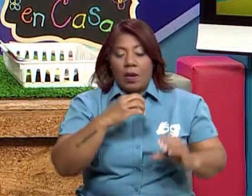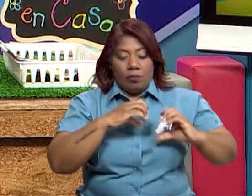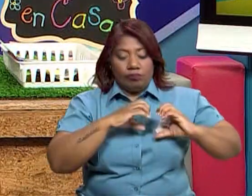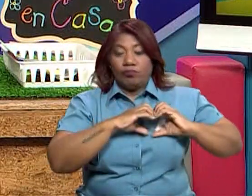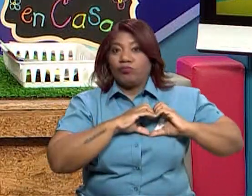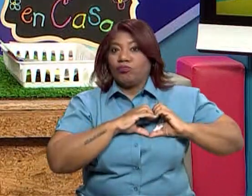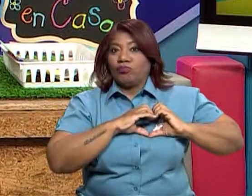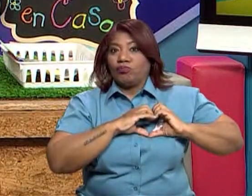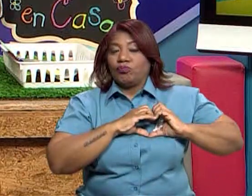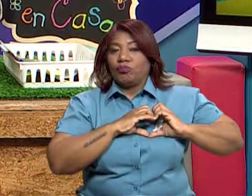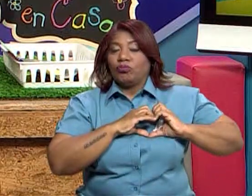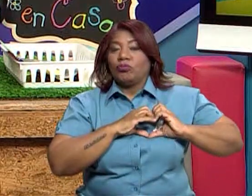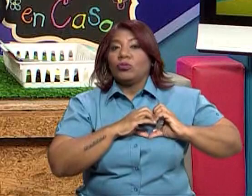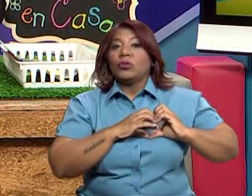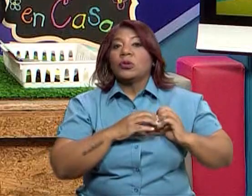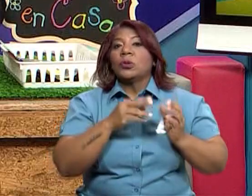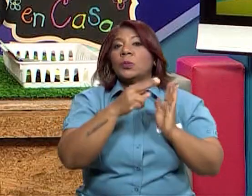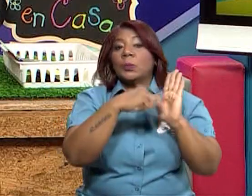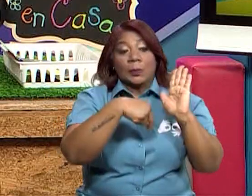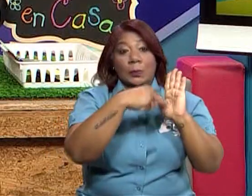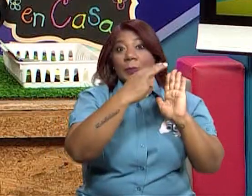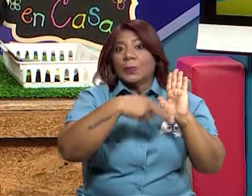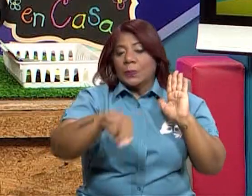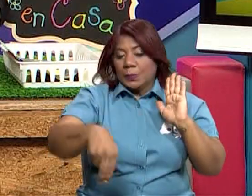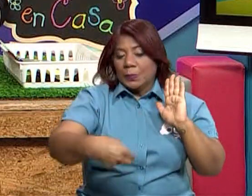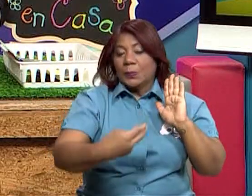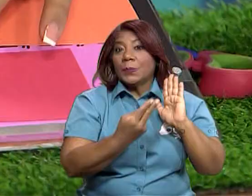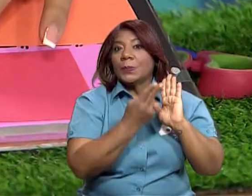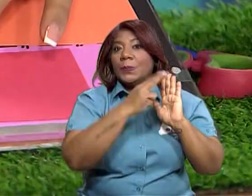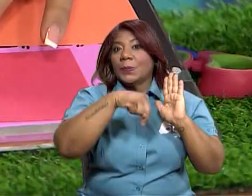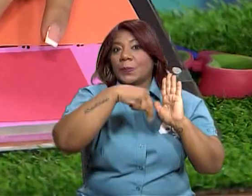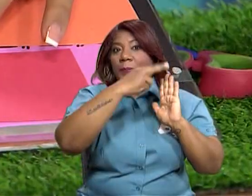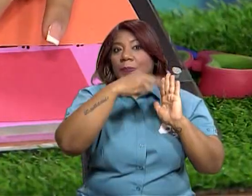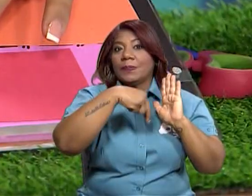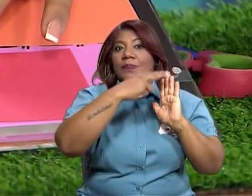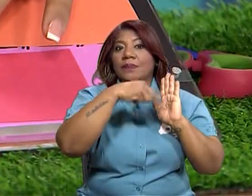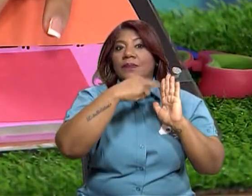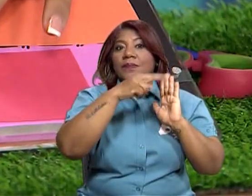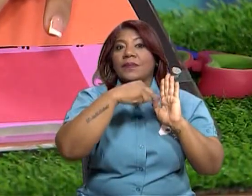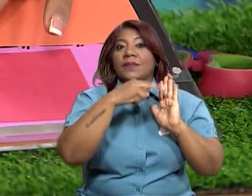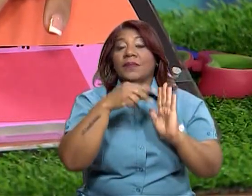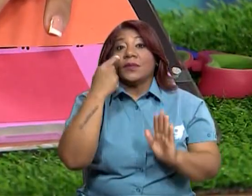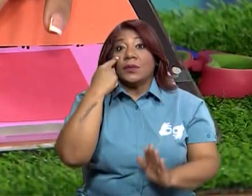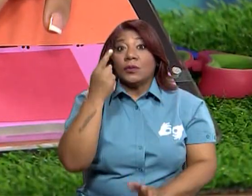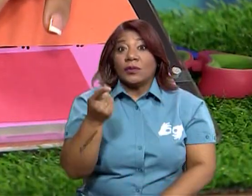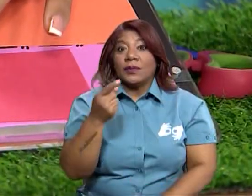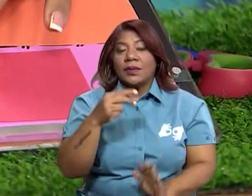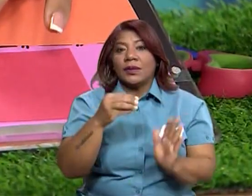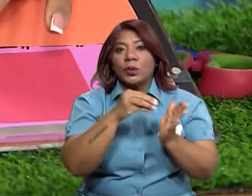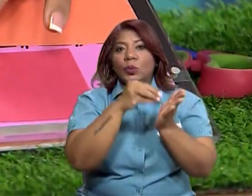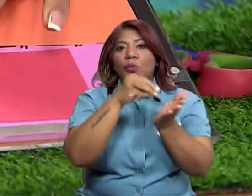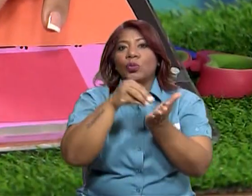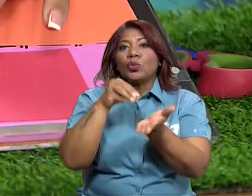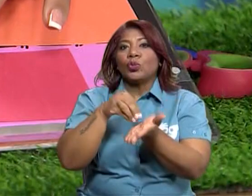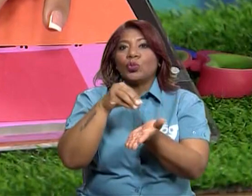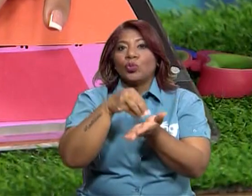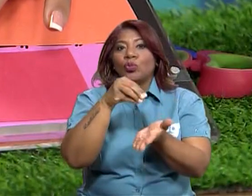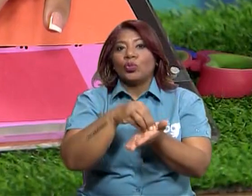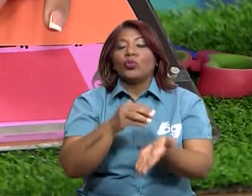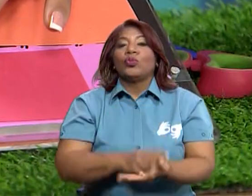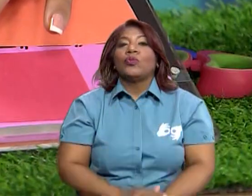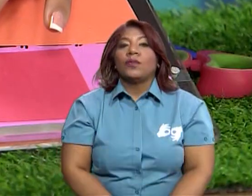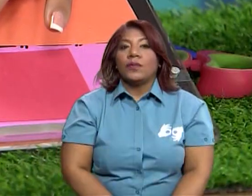Y voy a dar toquecitos o golpecitos, ¿verdad? para sacar